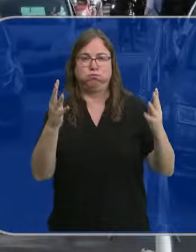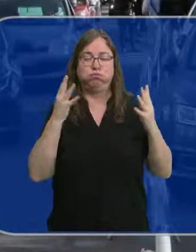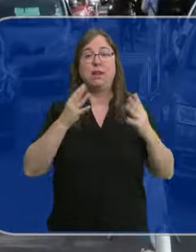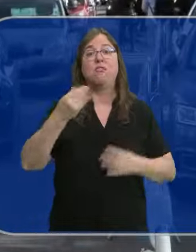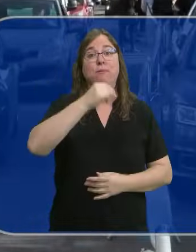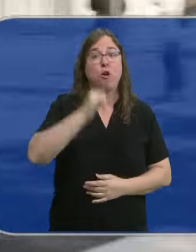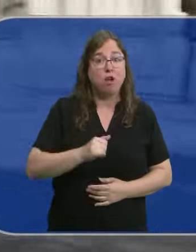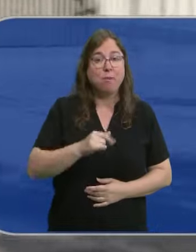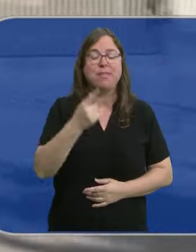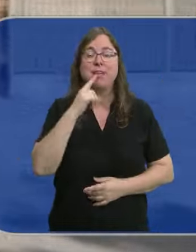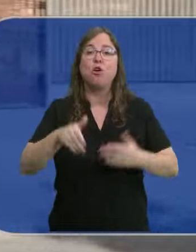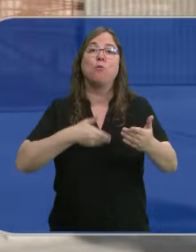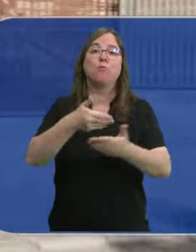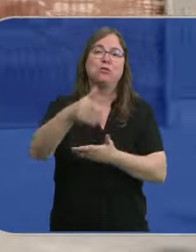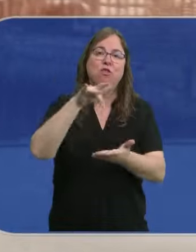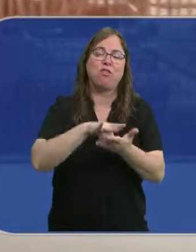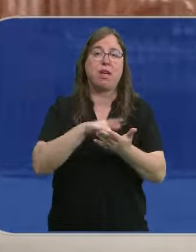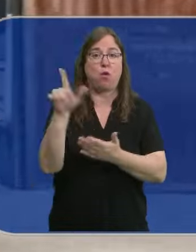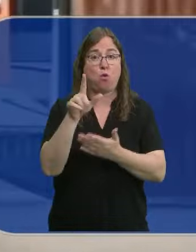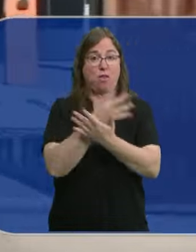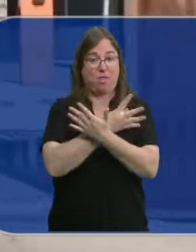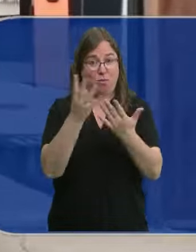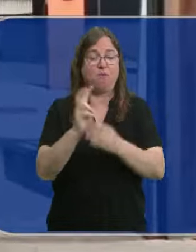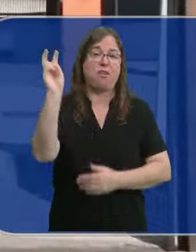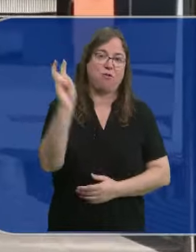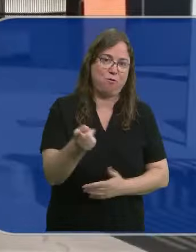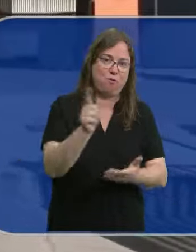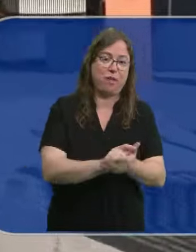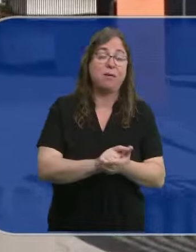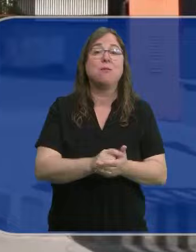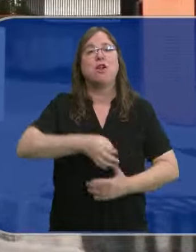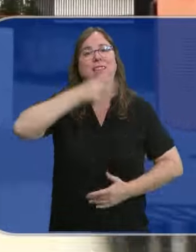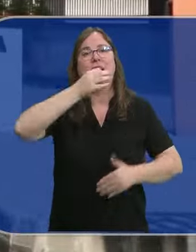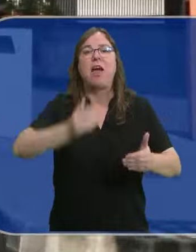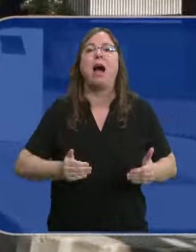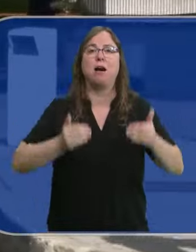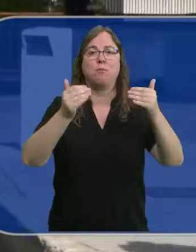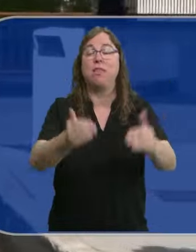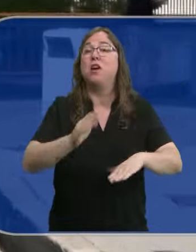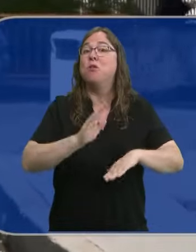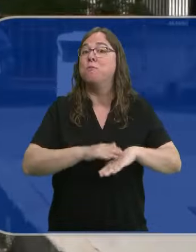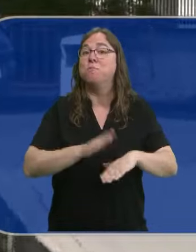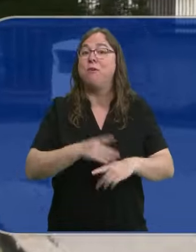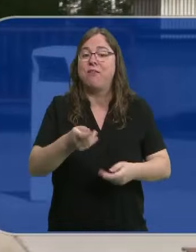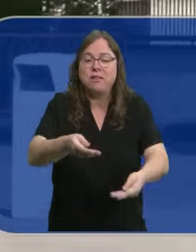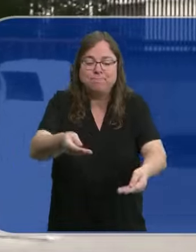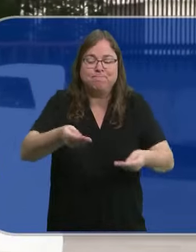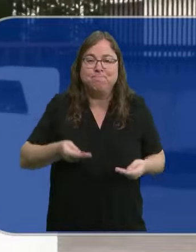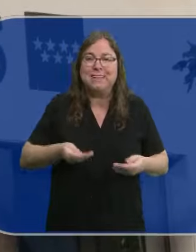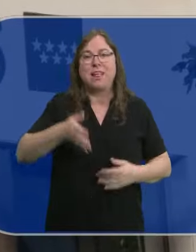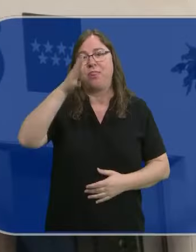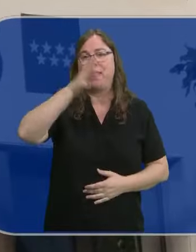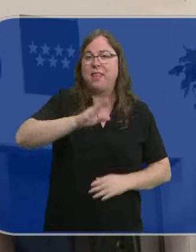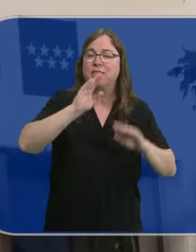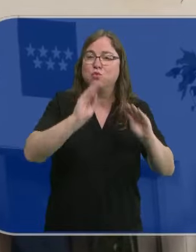Gómez tendrá que volver el próximo 19 de julio tras el aplazamiento de su declaración porque no se le había notificado la